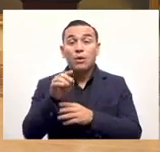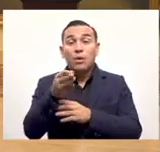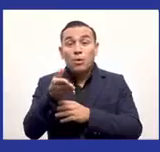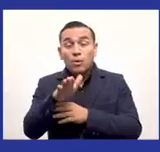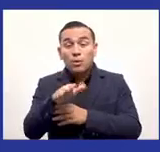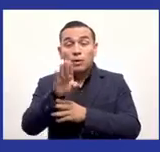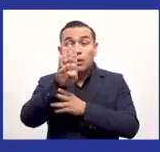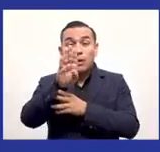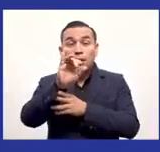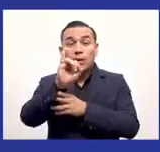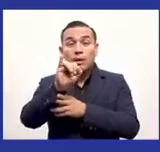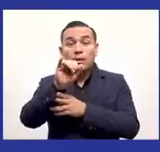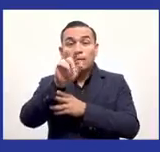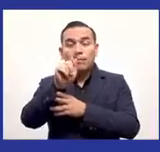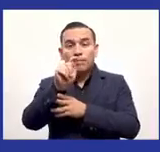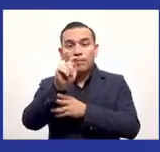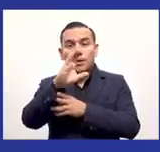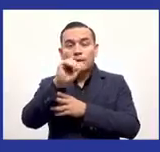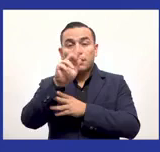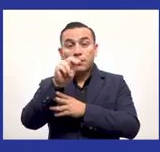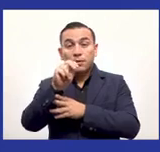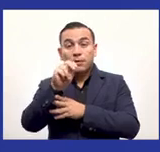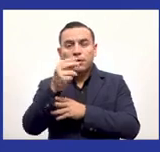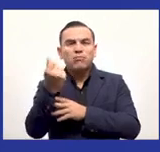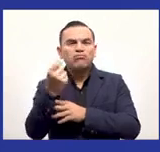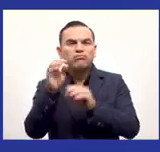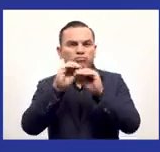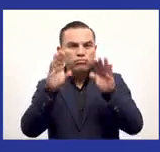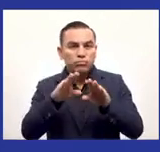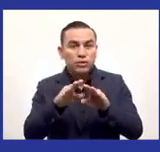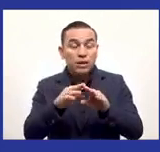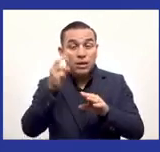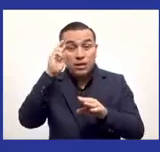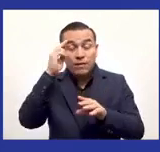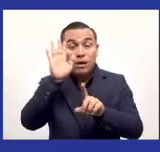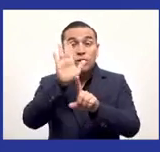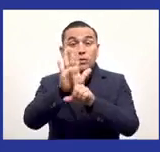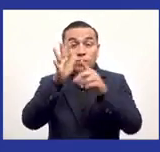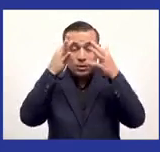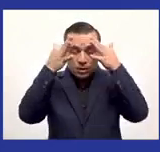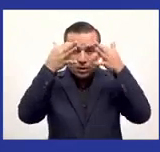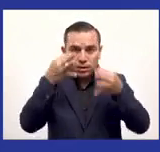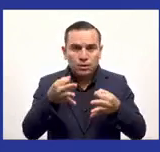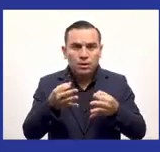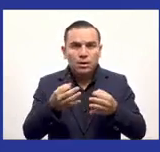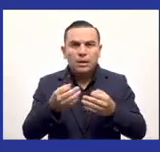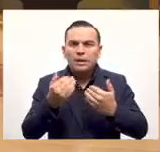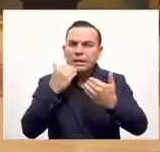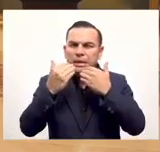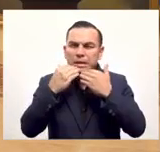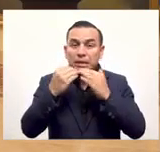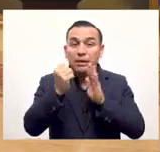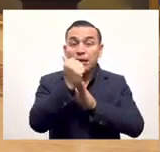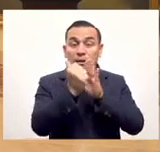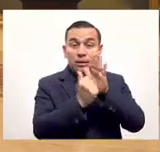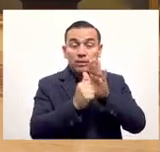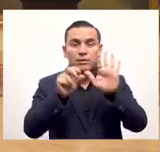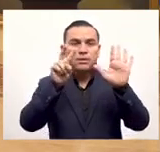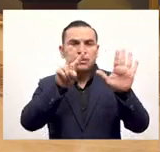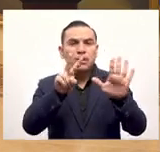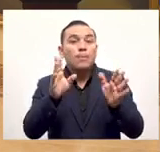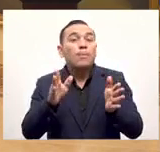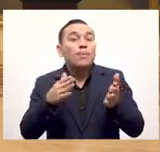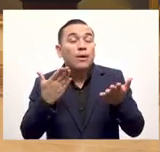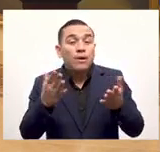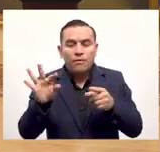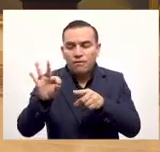El uso del Bitcoin será opcional. Hay gente que dice, no, no será opcional por el artículo 7. Bien, ya vamos a hablar de cómo funciona